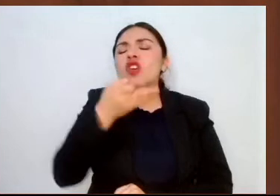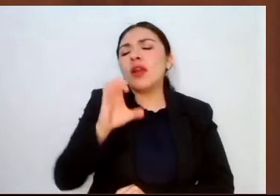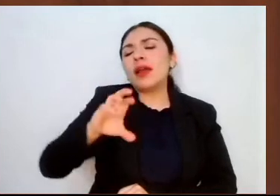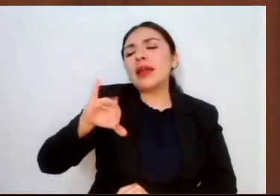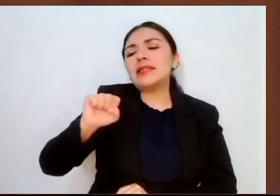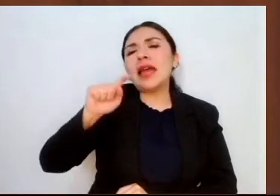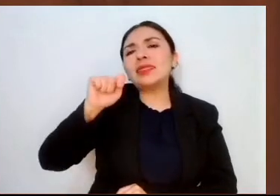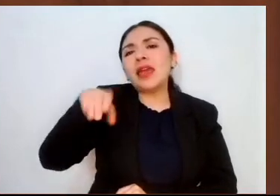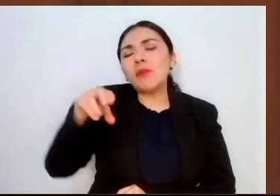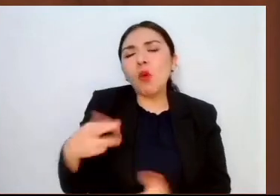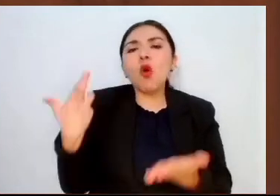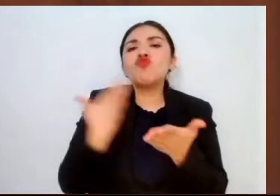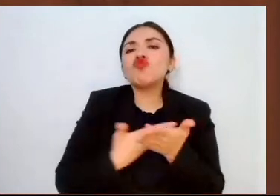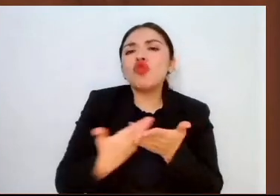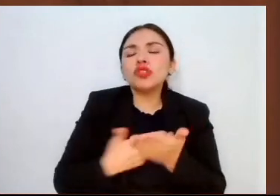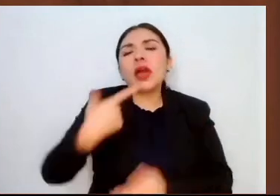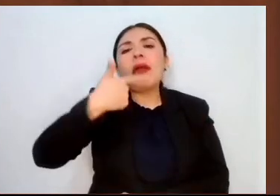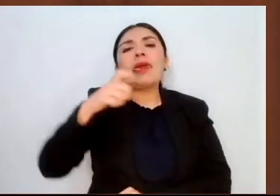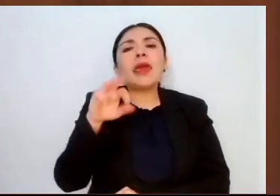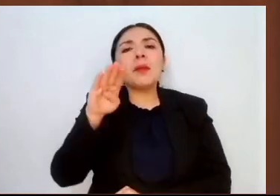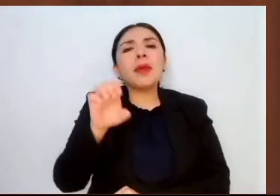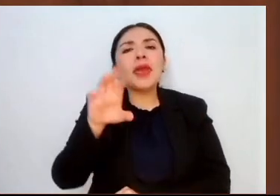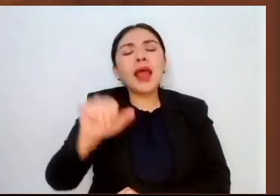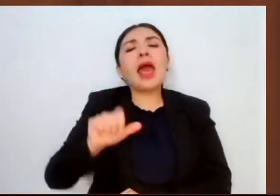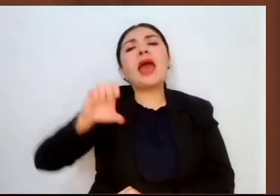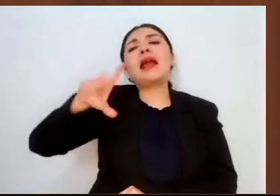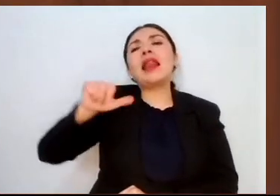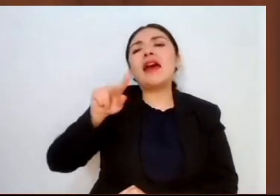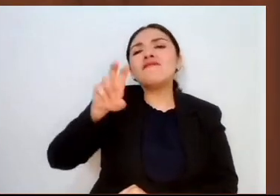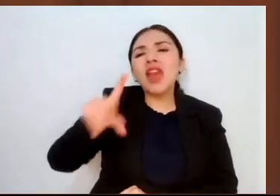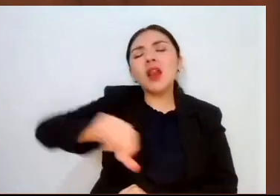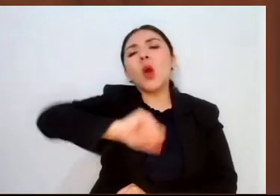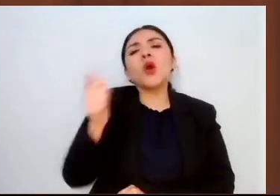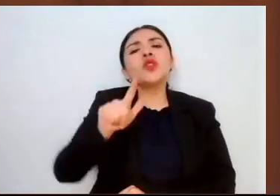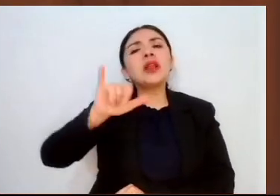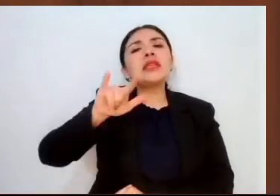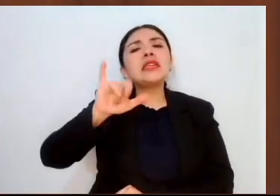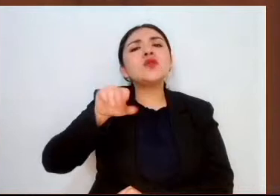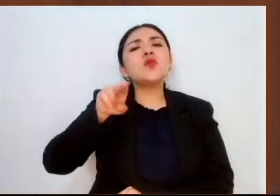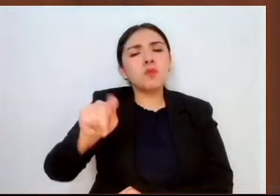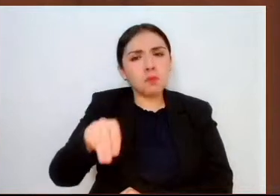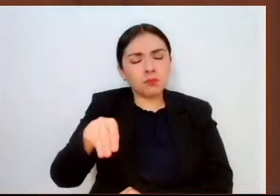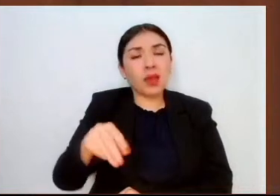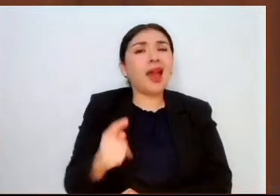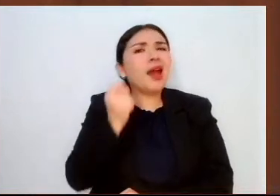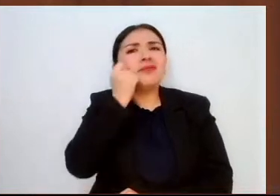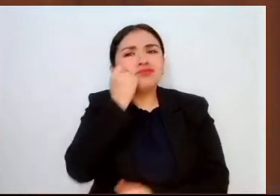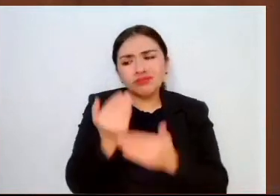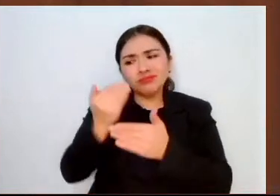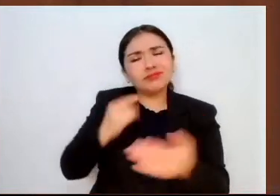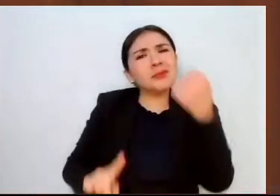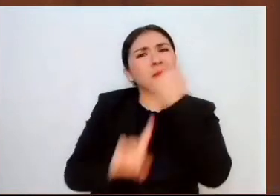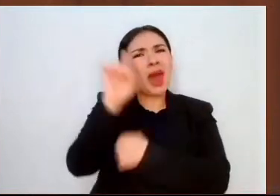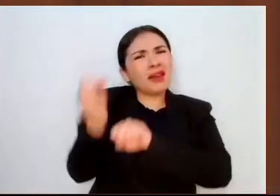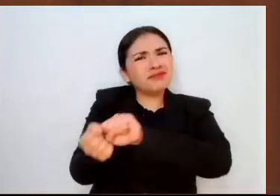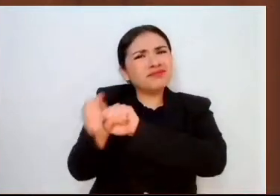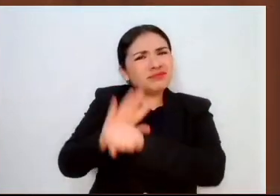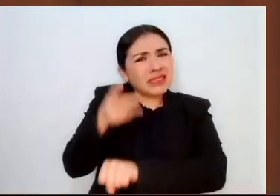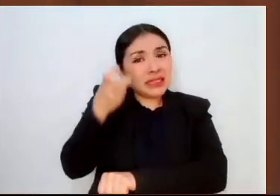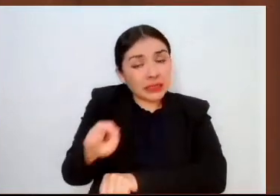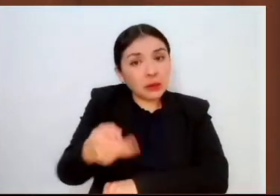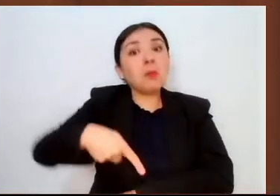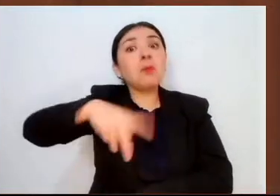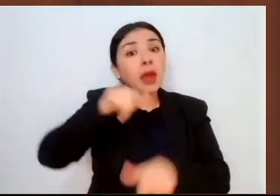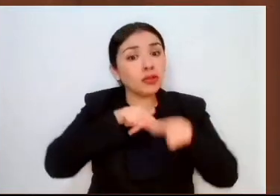rosa, gerbera, clavel y lilium. Pese a la pandemia por el COVID-19, la floricultura estatal